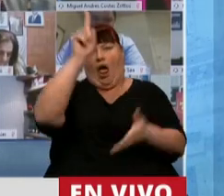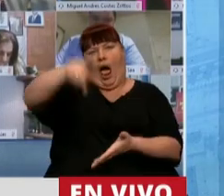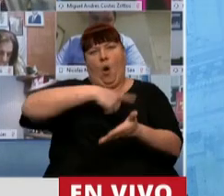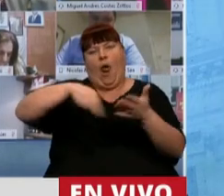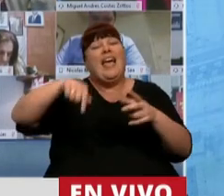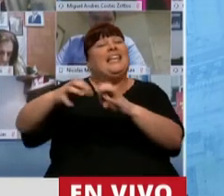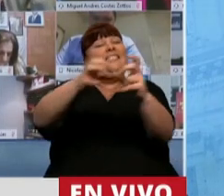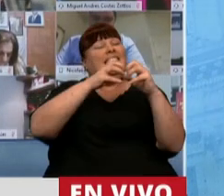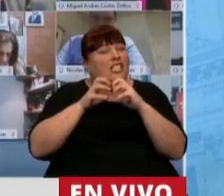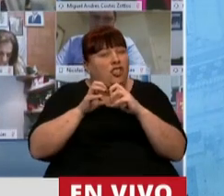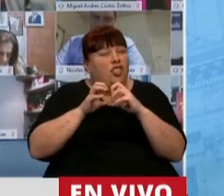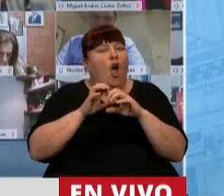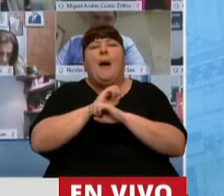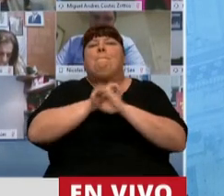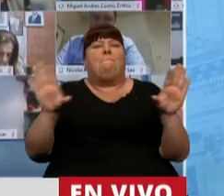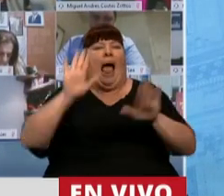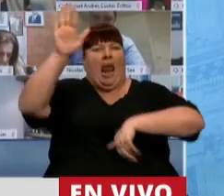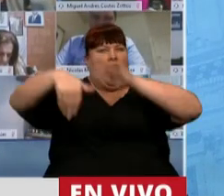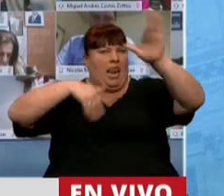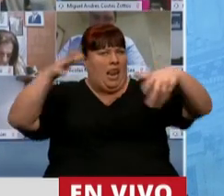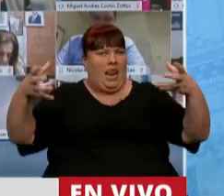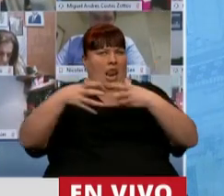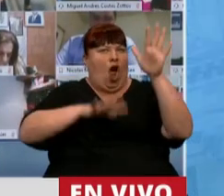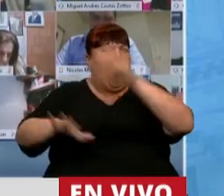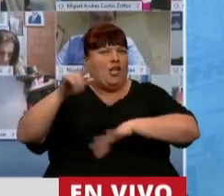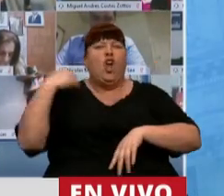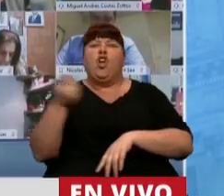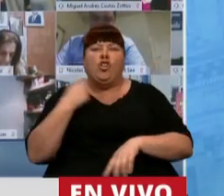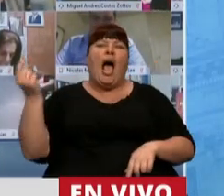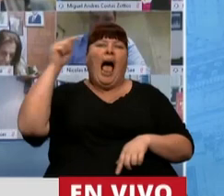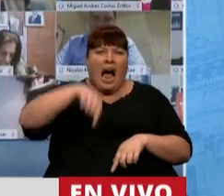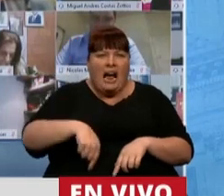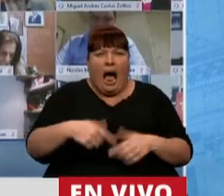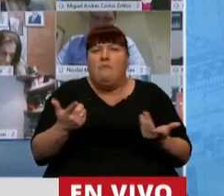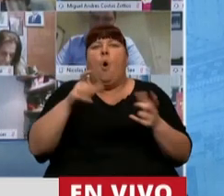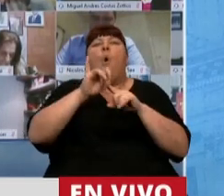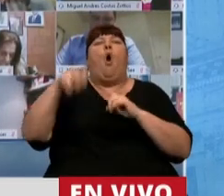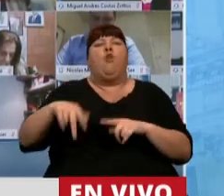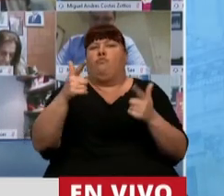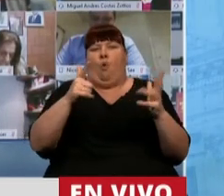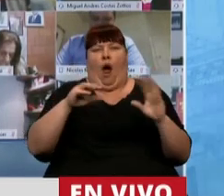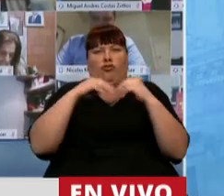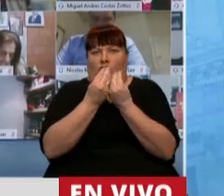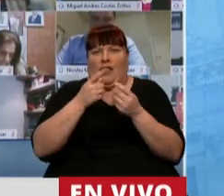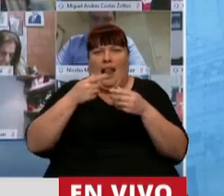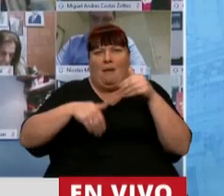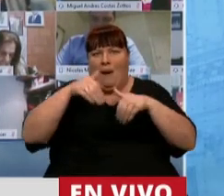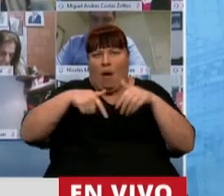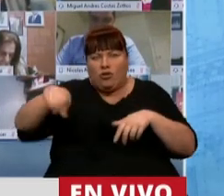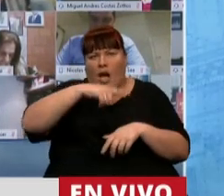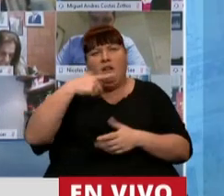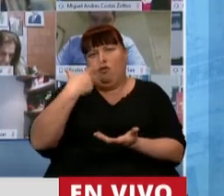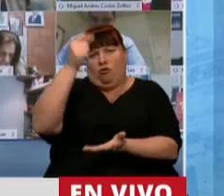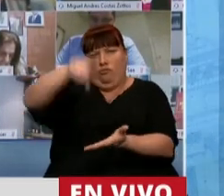porque esta sesión estuvo mal convocada, nosotros estamos acá y no tiene quórum, y la vamos a cuestionar en su